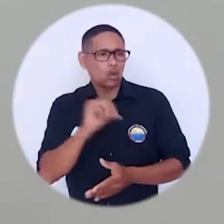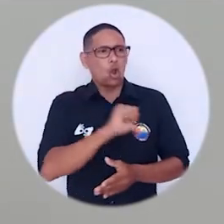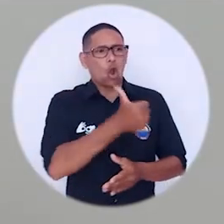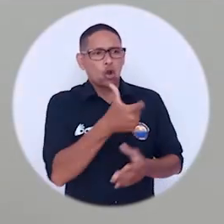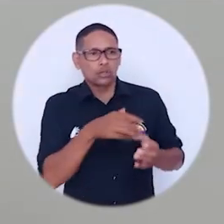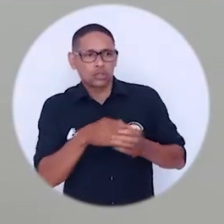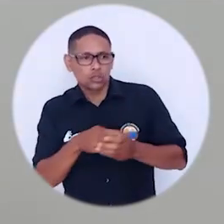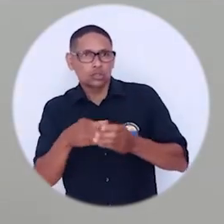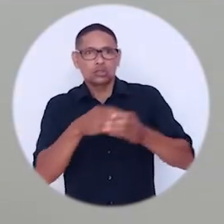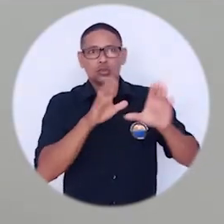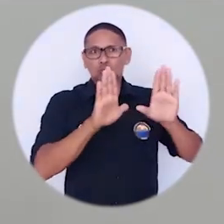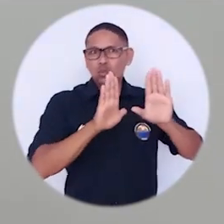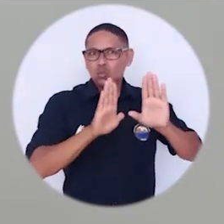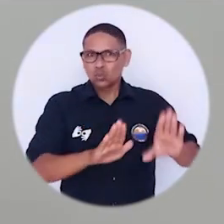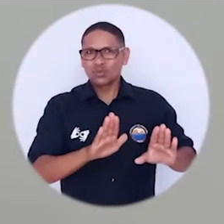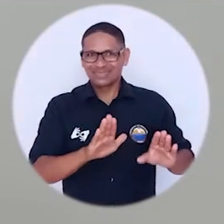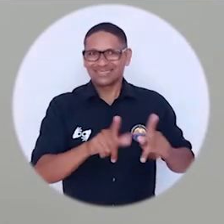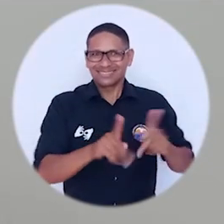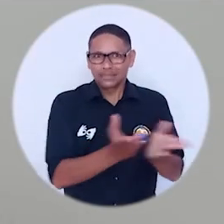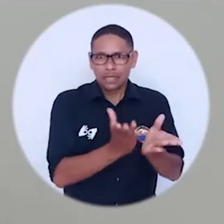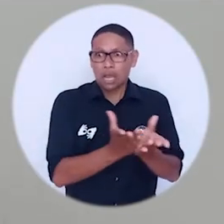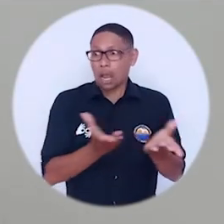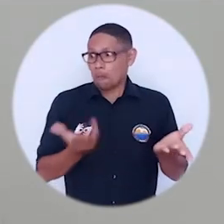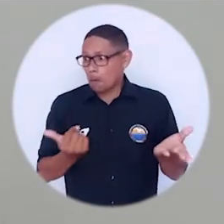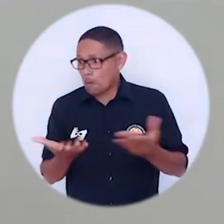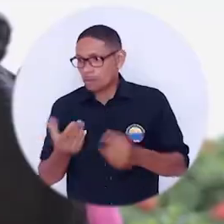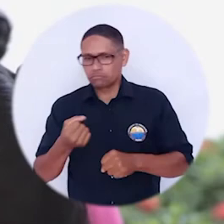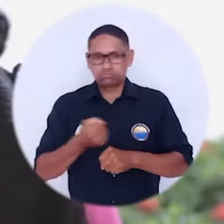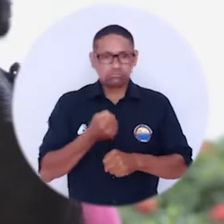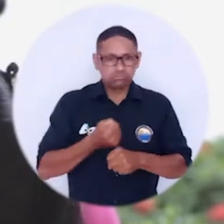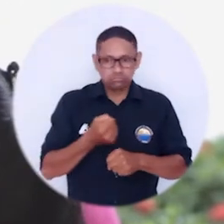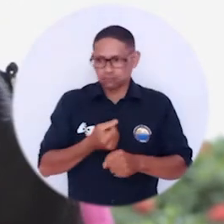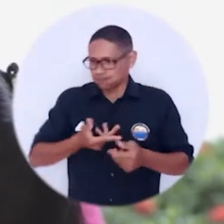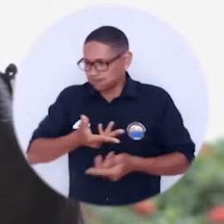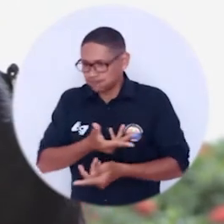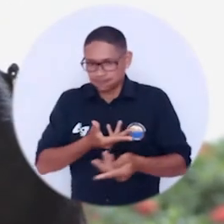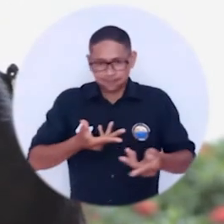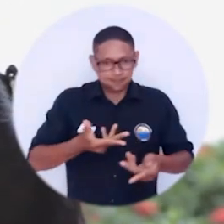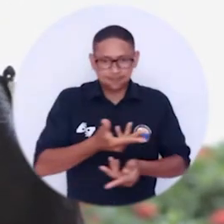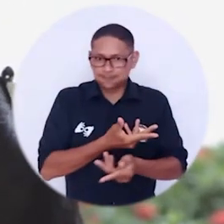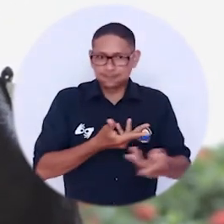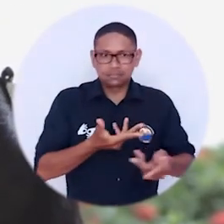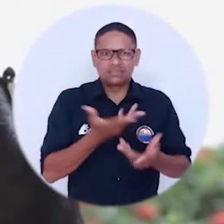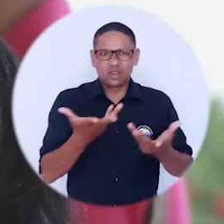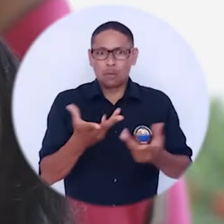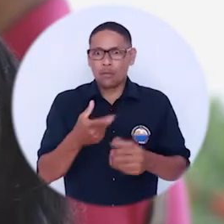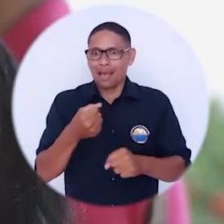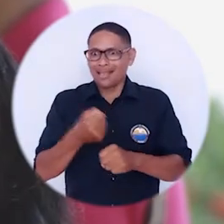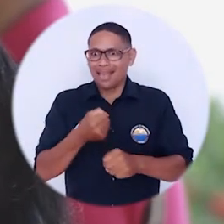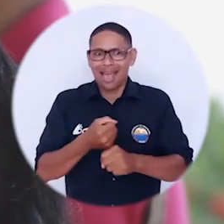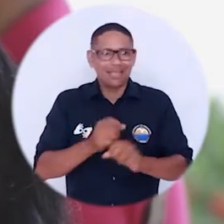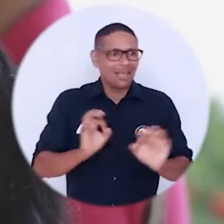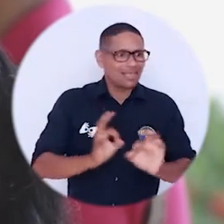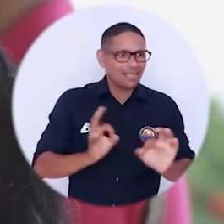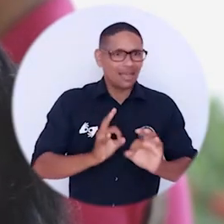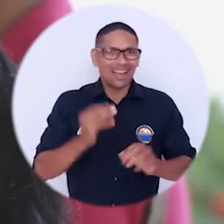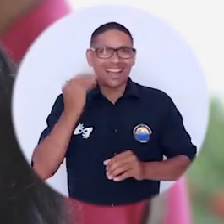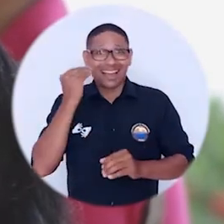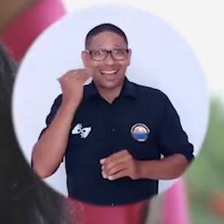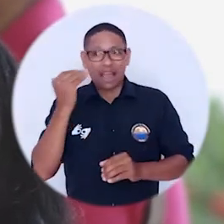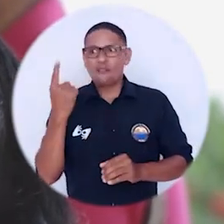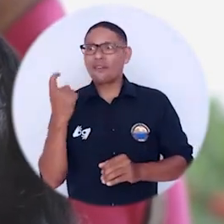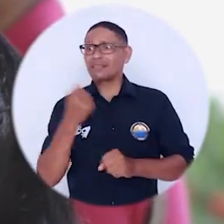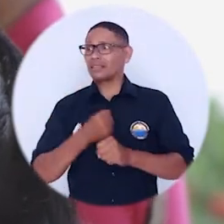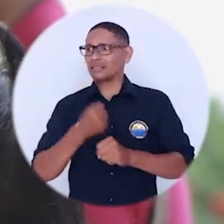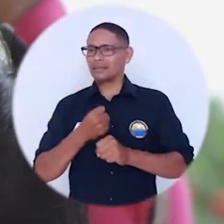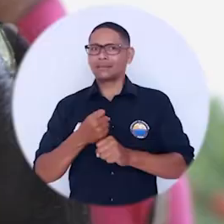y otras asociaciones estudiantiles en las cuales se ha visto ese trabajo para disminuir esa tasa de desempleo en la